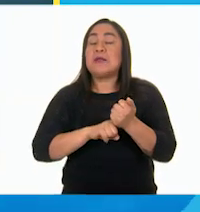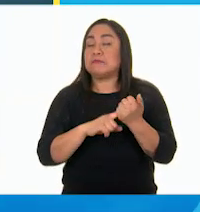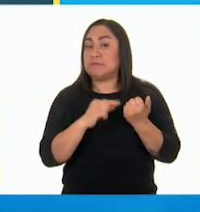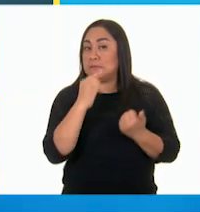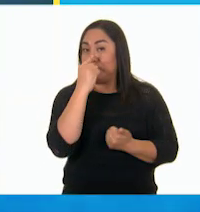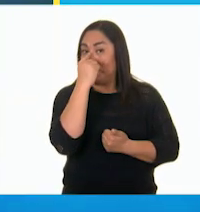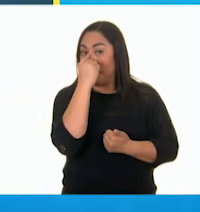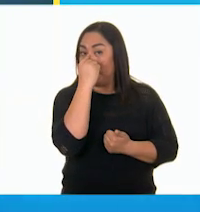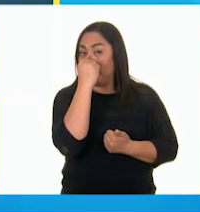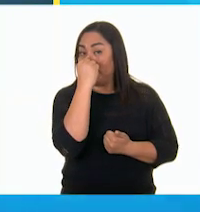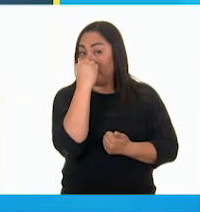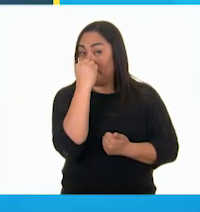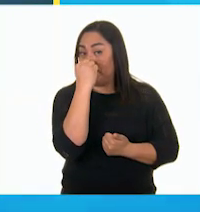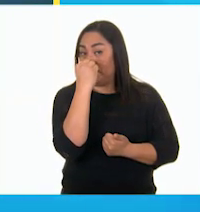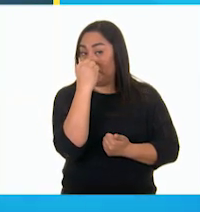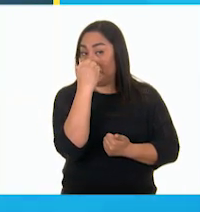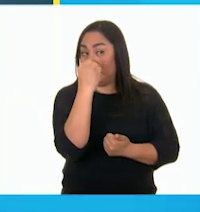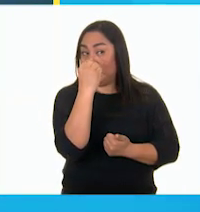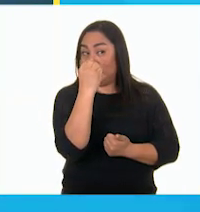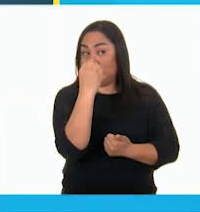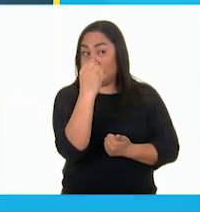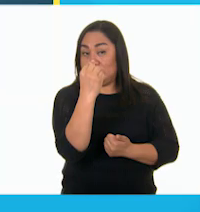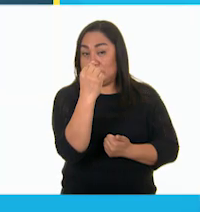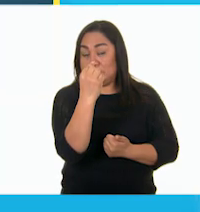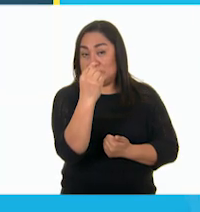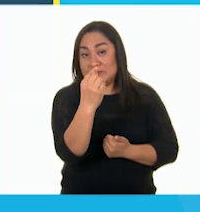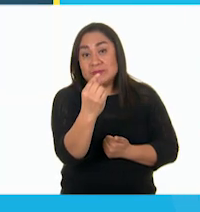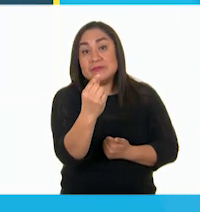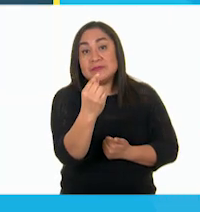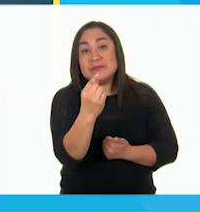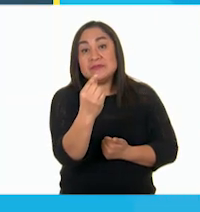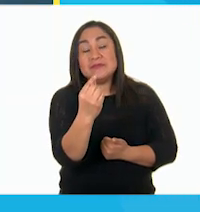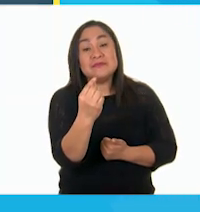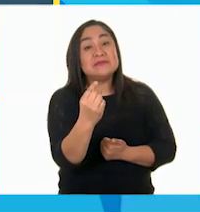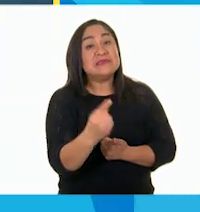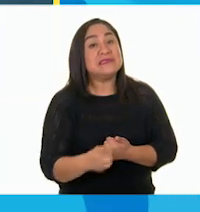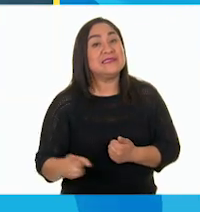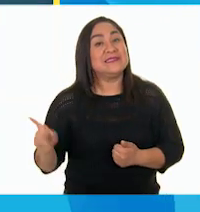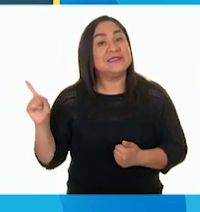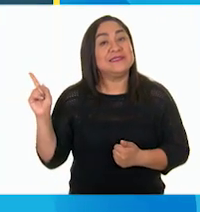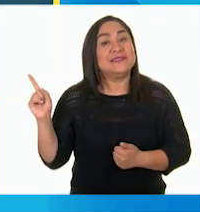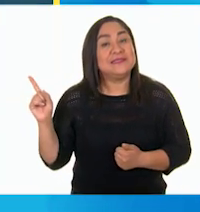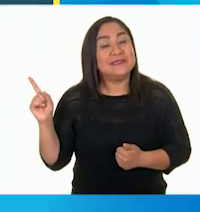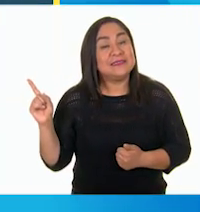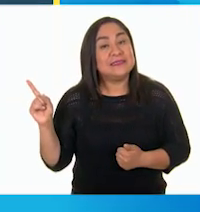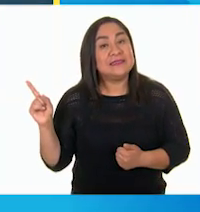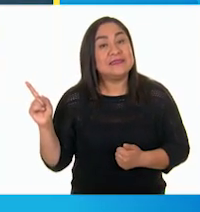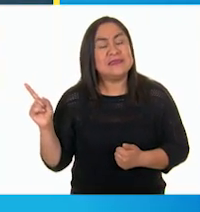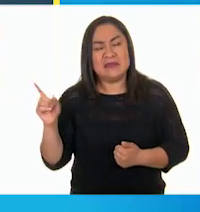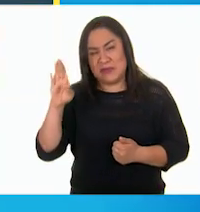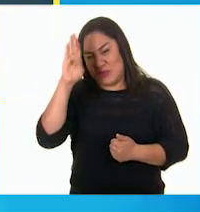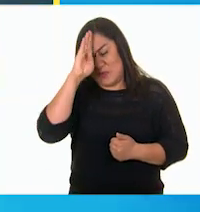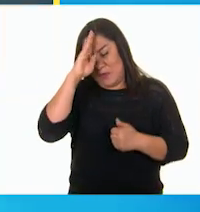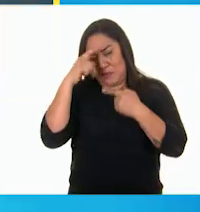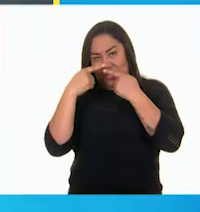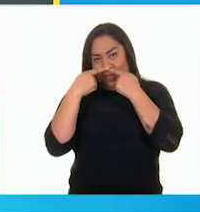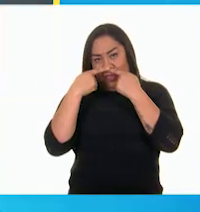alardaba y quedaba enorme.